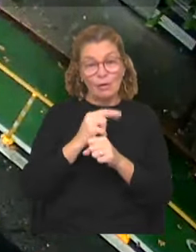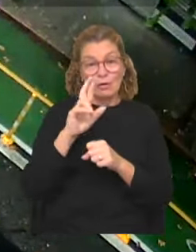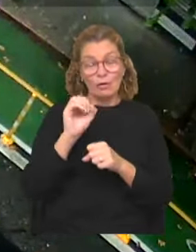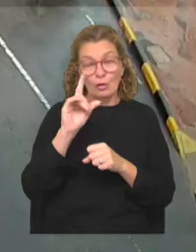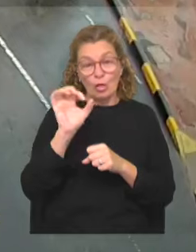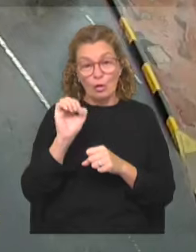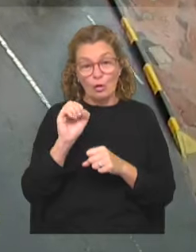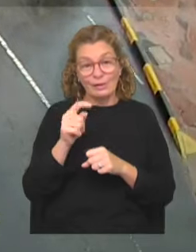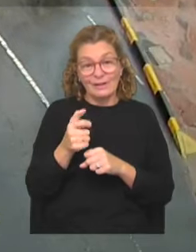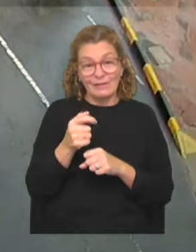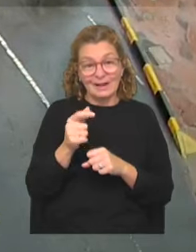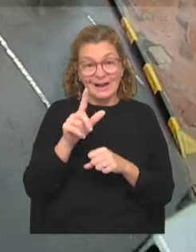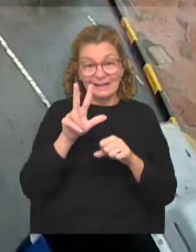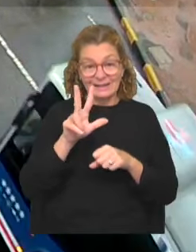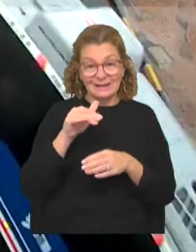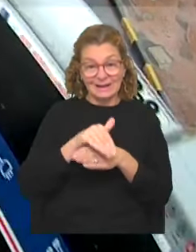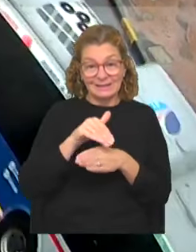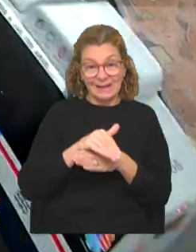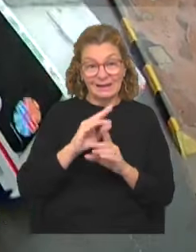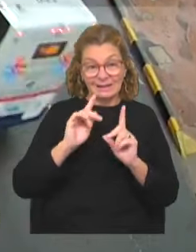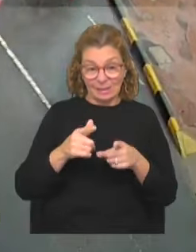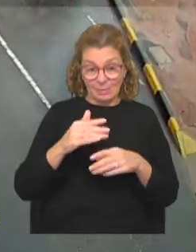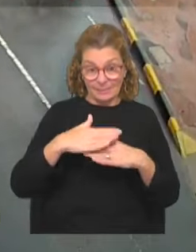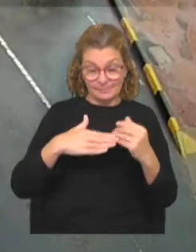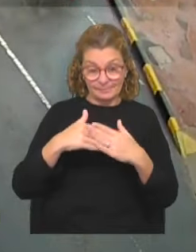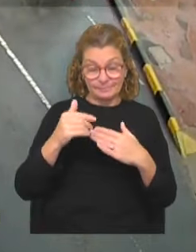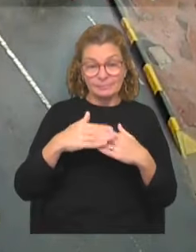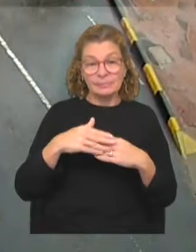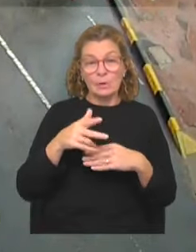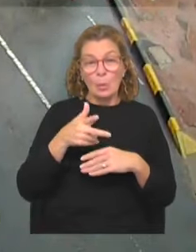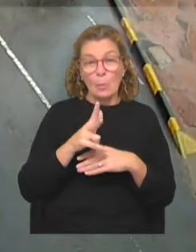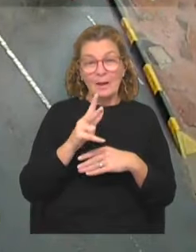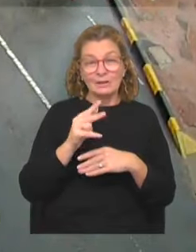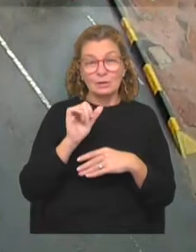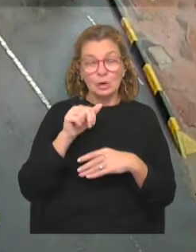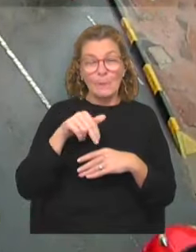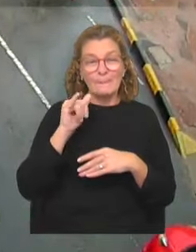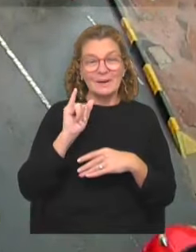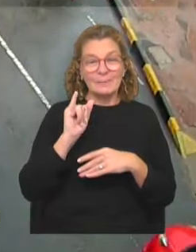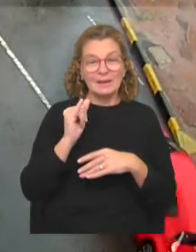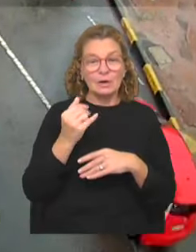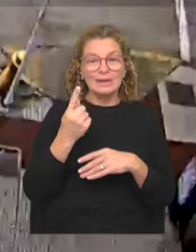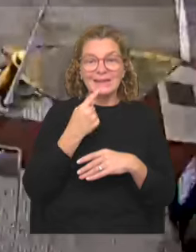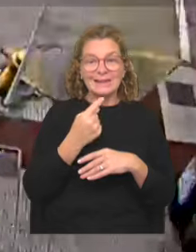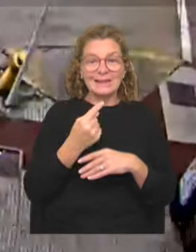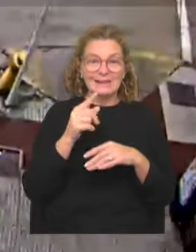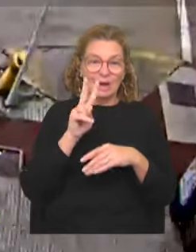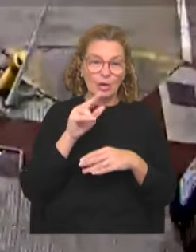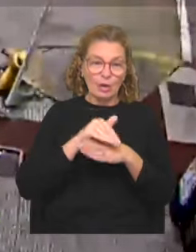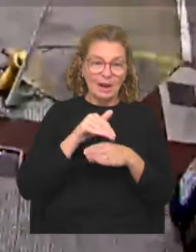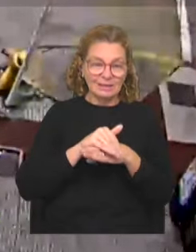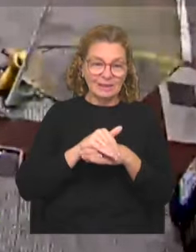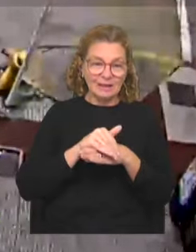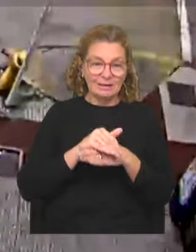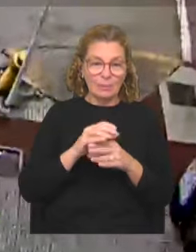y Rivera, hasta las 15 también. Humberto I, entre Solano López y Leopardi, hasta las 14 y carga